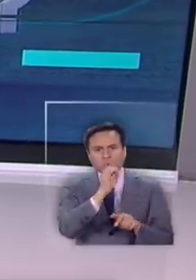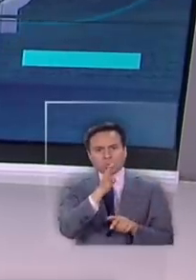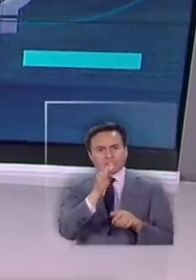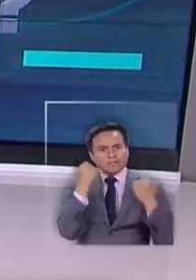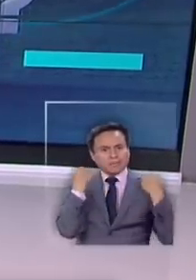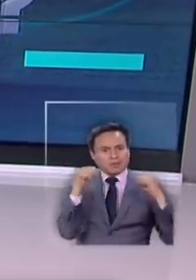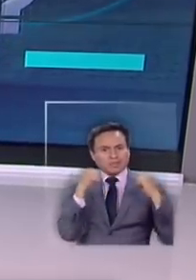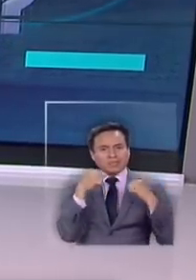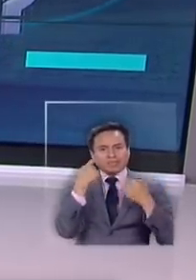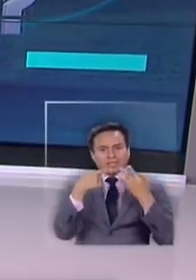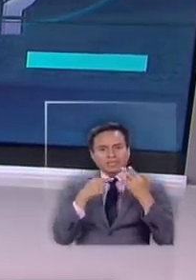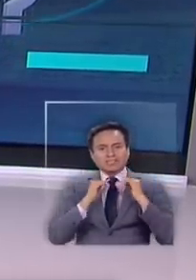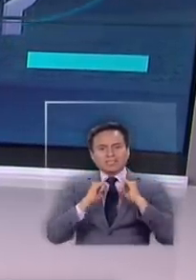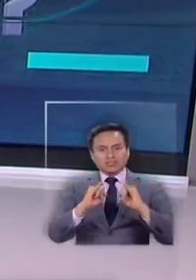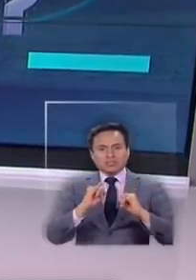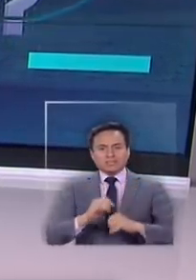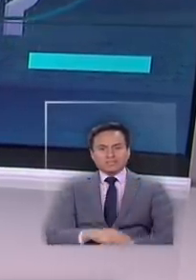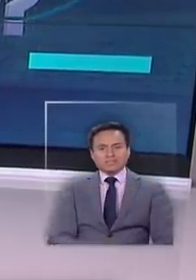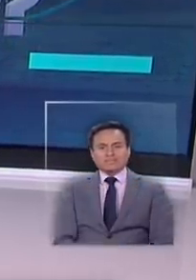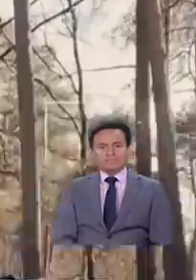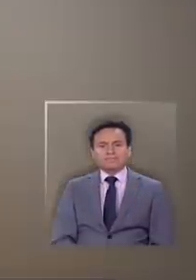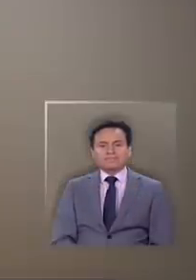detalles en la siguiente nota